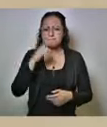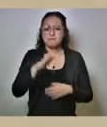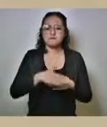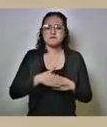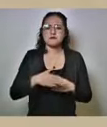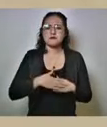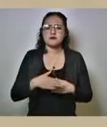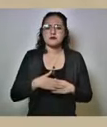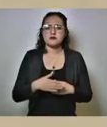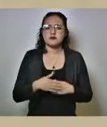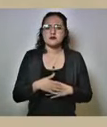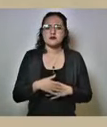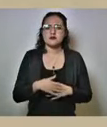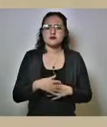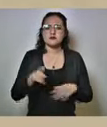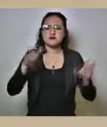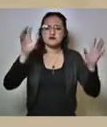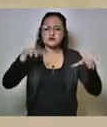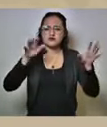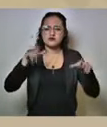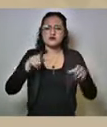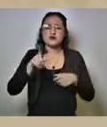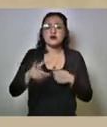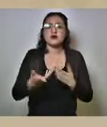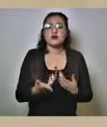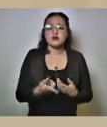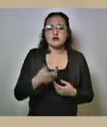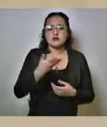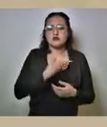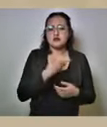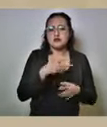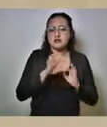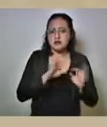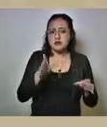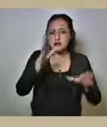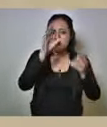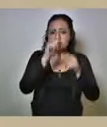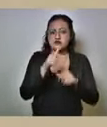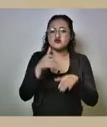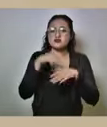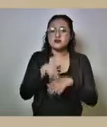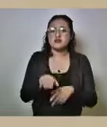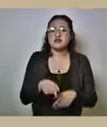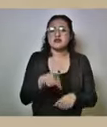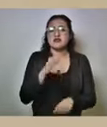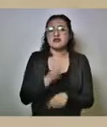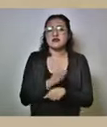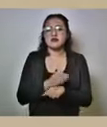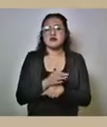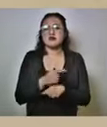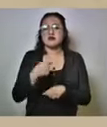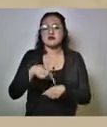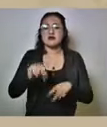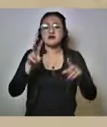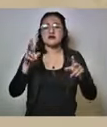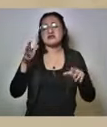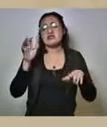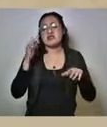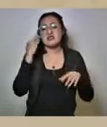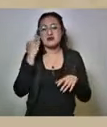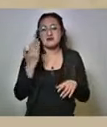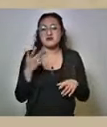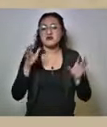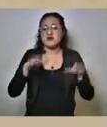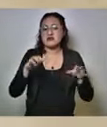próxima temporada de lluvia si hay algún trabajo coordinado con protección civil sobre el tema de lo que será la temporada de lluvia gracias